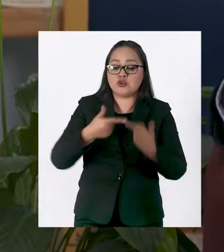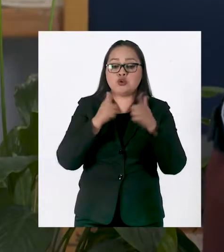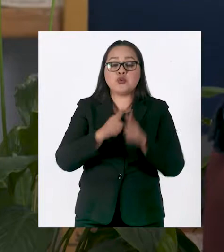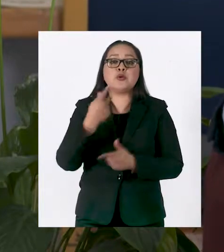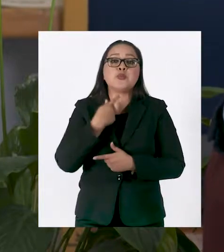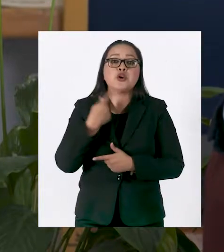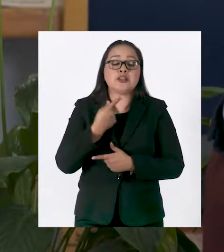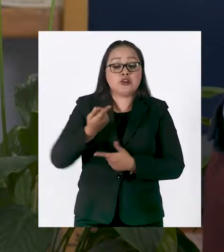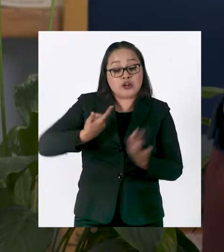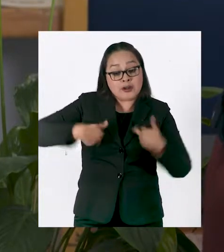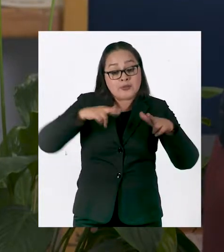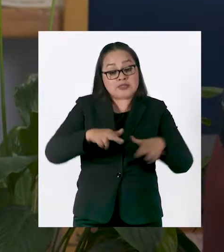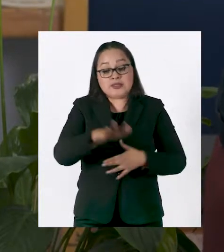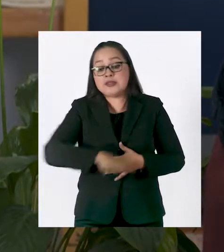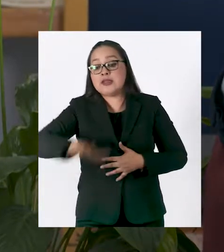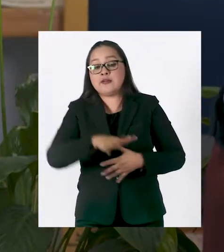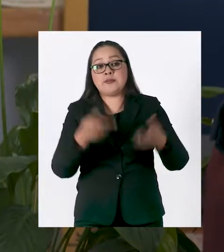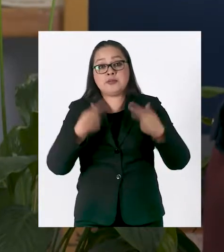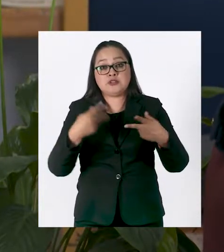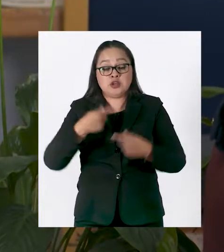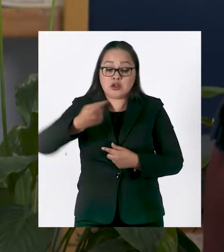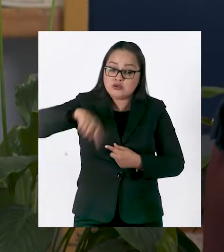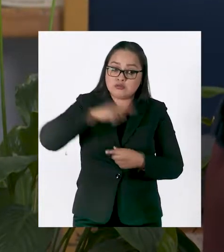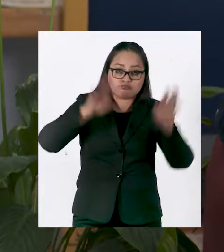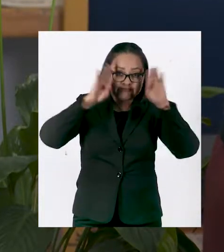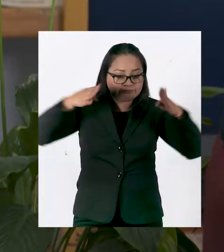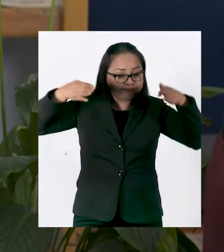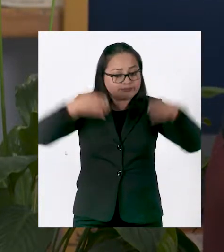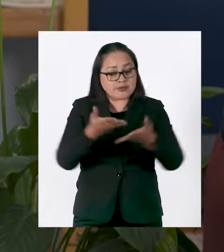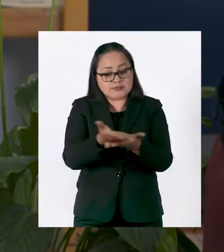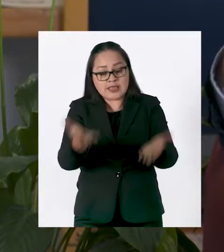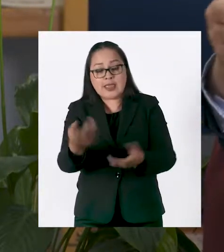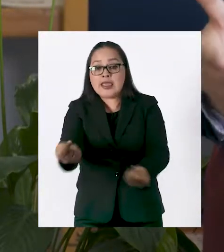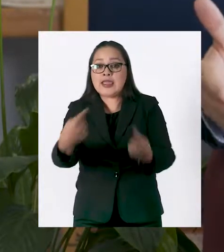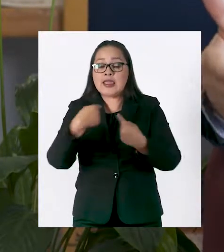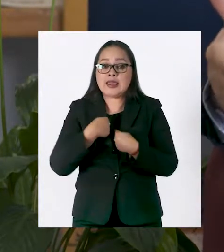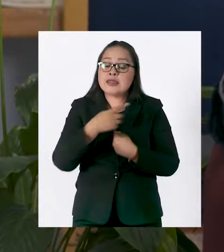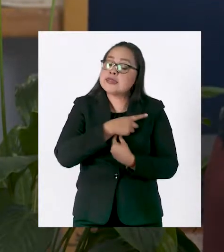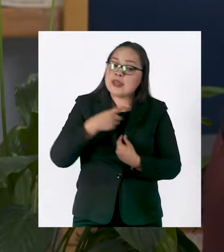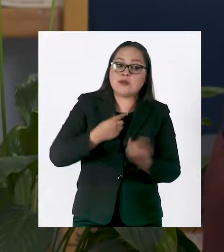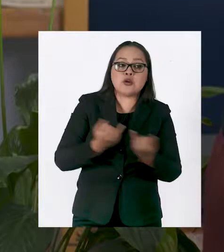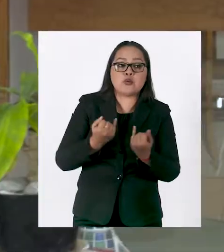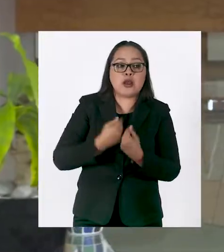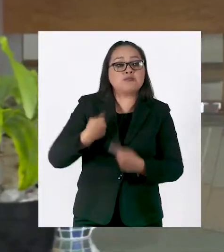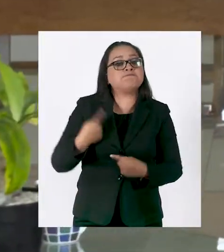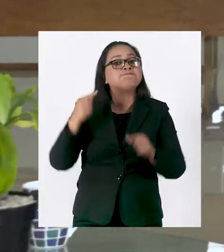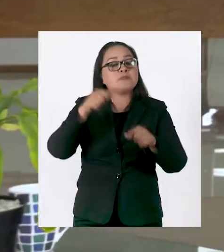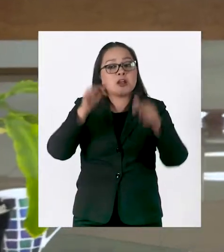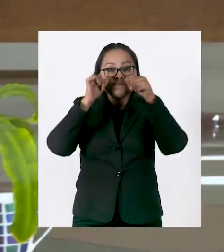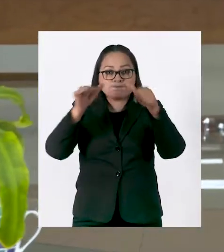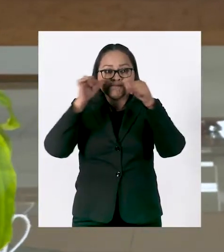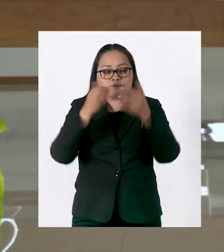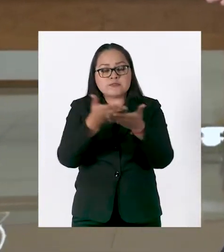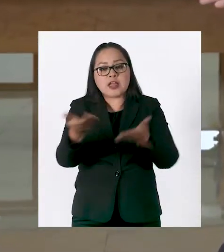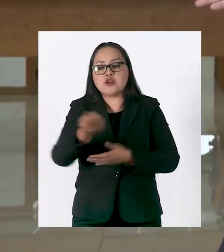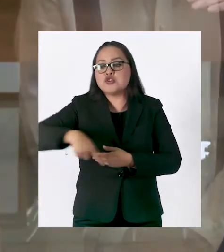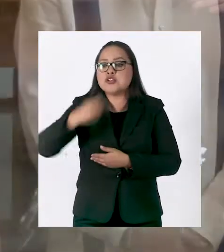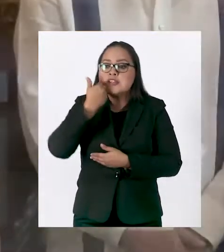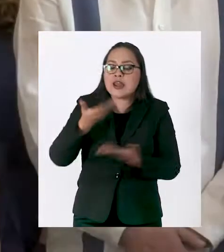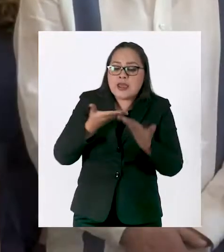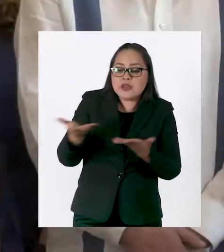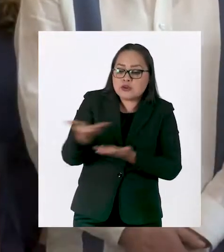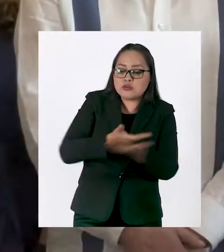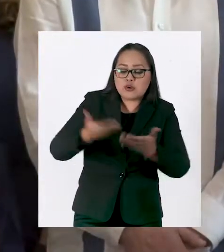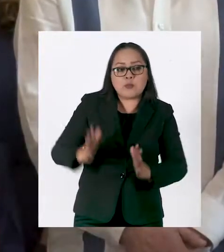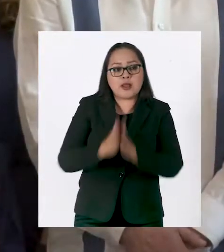Nosotros representamos a la población y nos debemos a ella. Y siempre hay que escuchar. Vamos a privilegiar el método del Parlamento